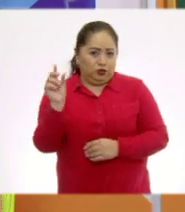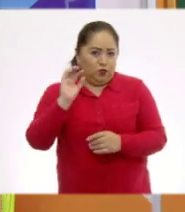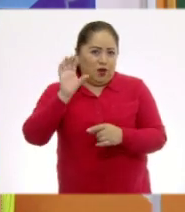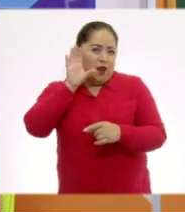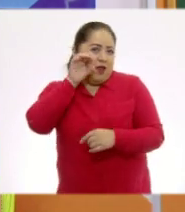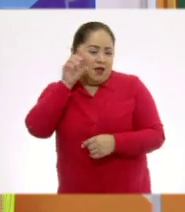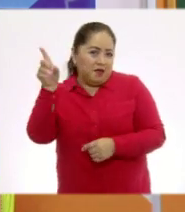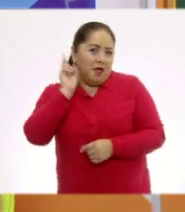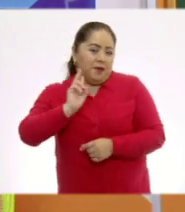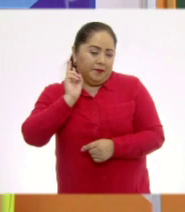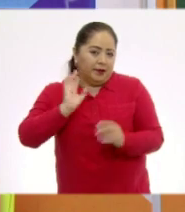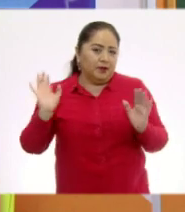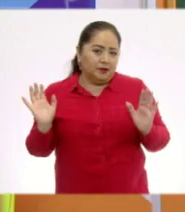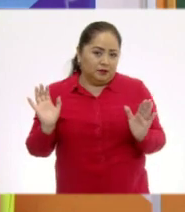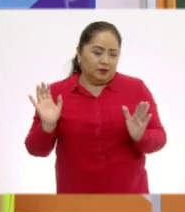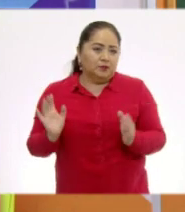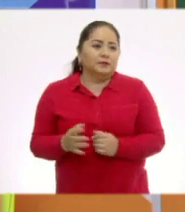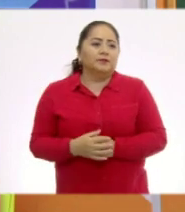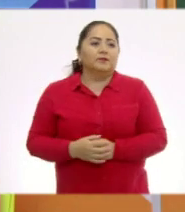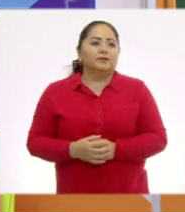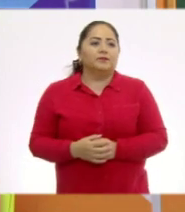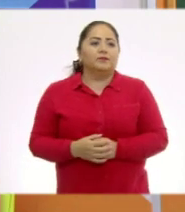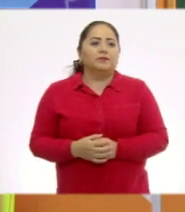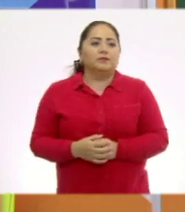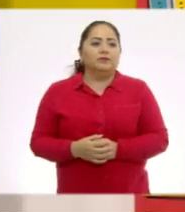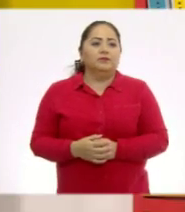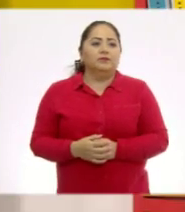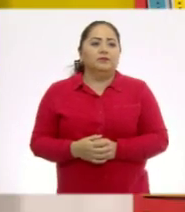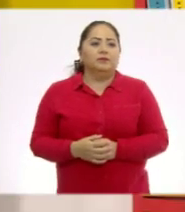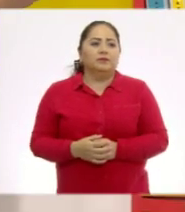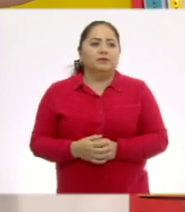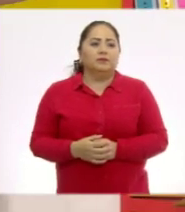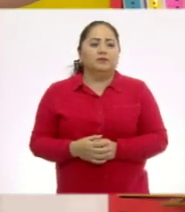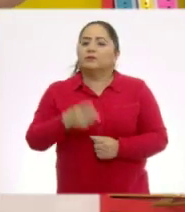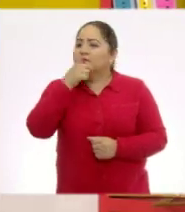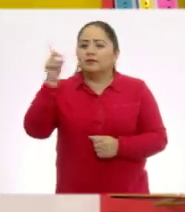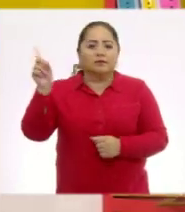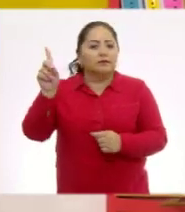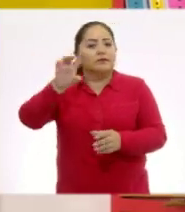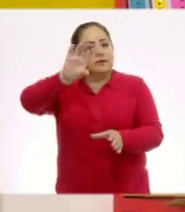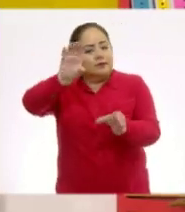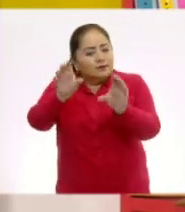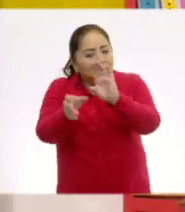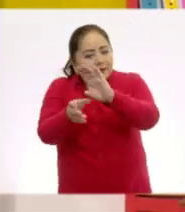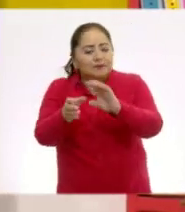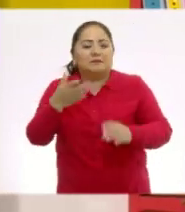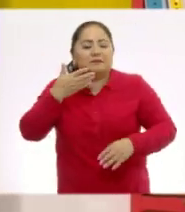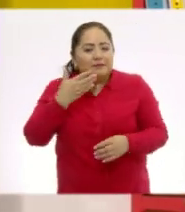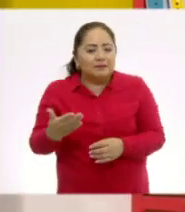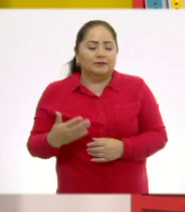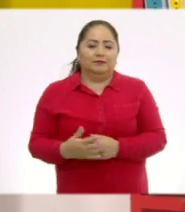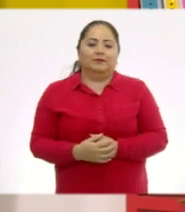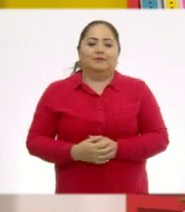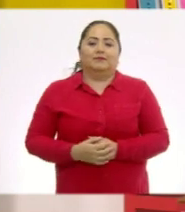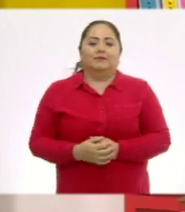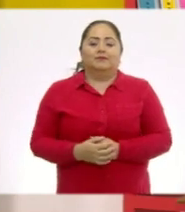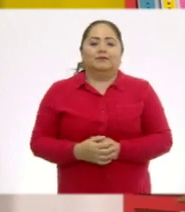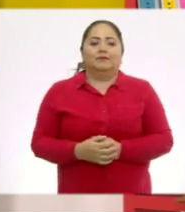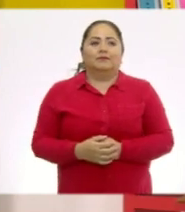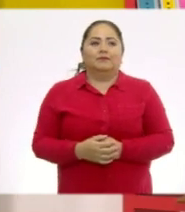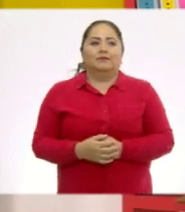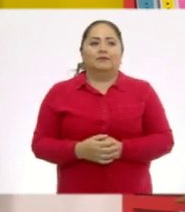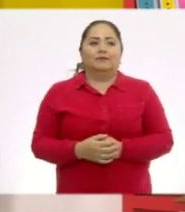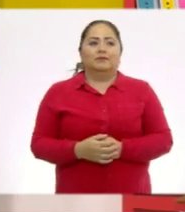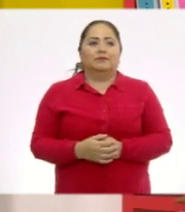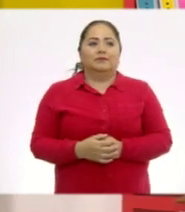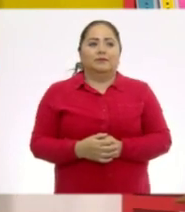el pequeño. A ver, Carlos, dime. ¿Por dónde? Ajá. ¿Que muevas? Así. Dice que muevas el romboide. Así. Que el romboide no. Que el romboide